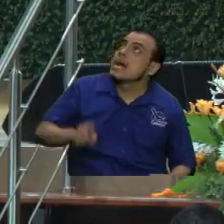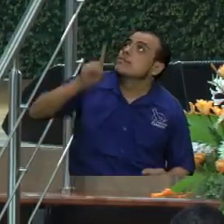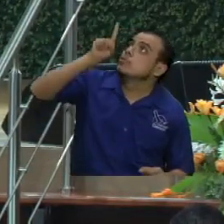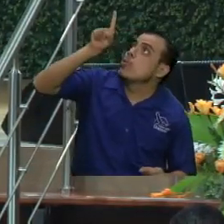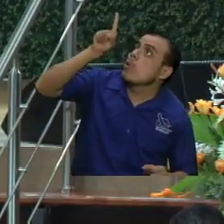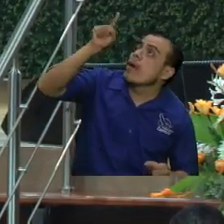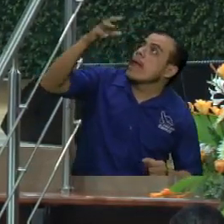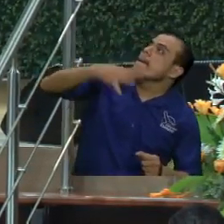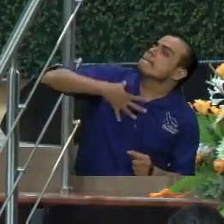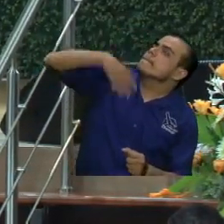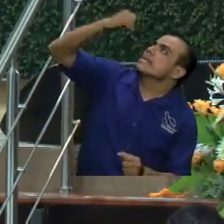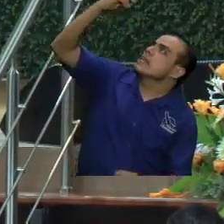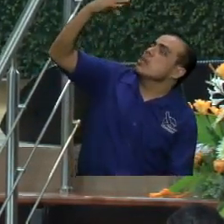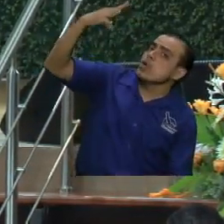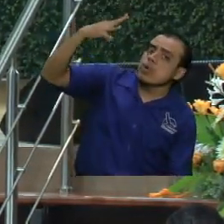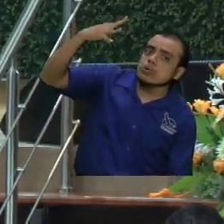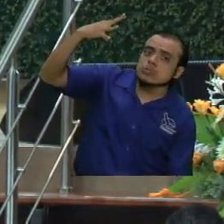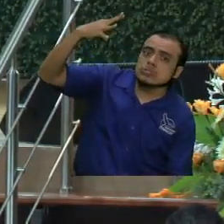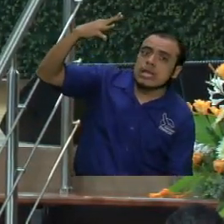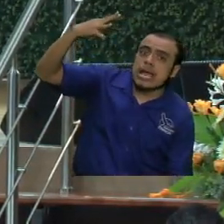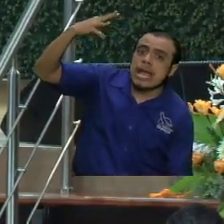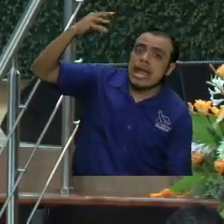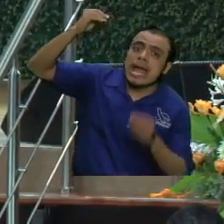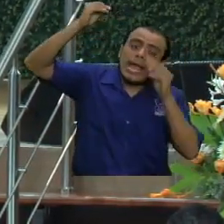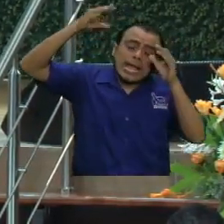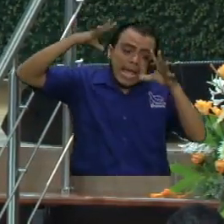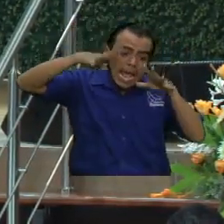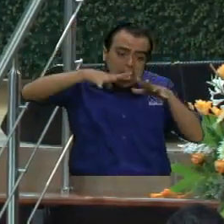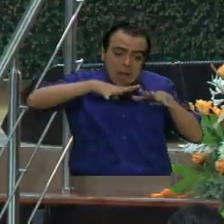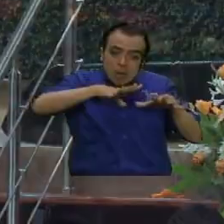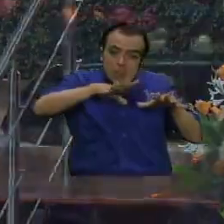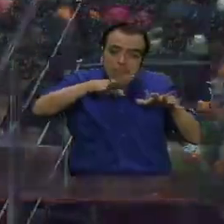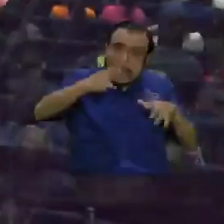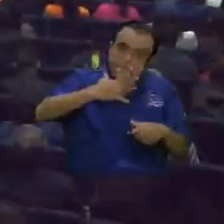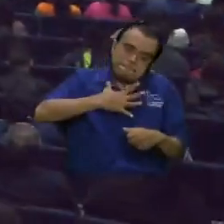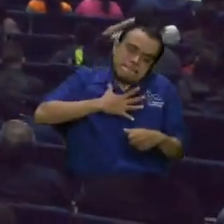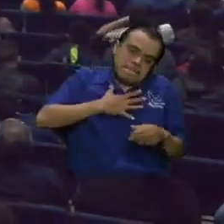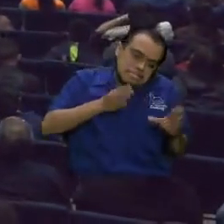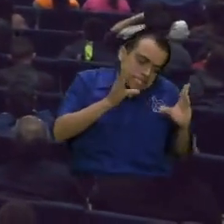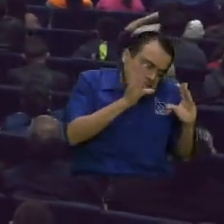luz que alumbra mis tinieblas.